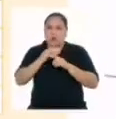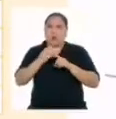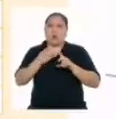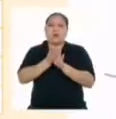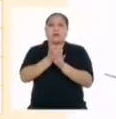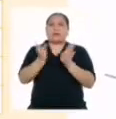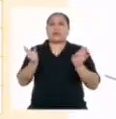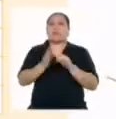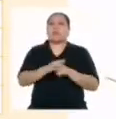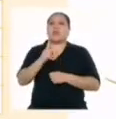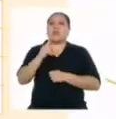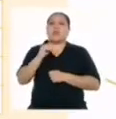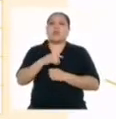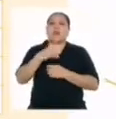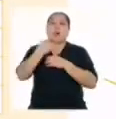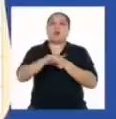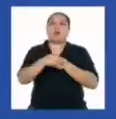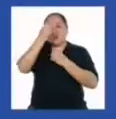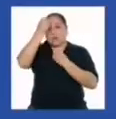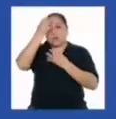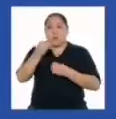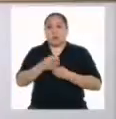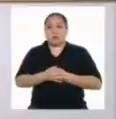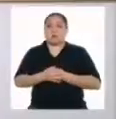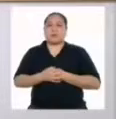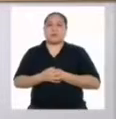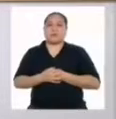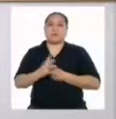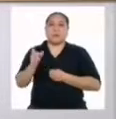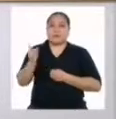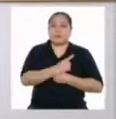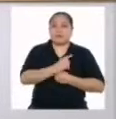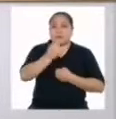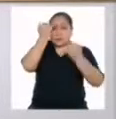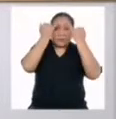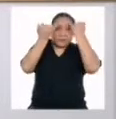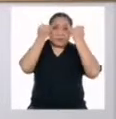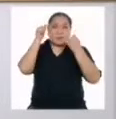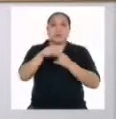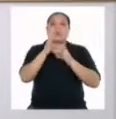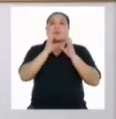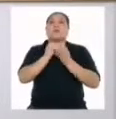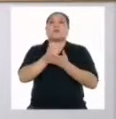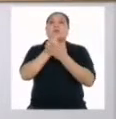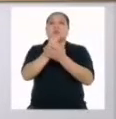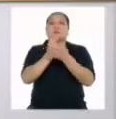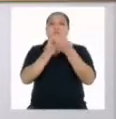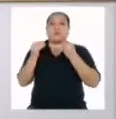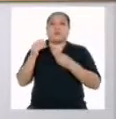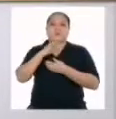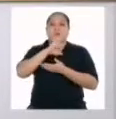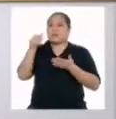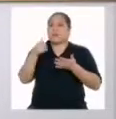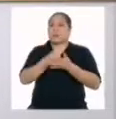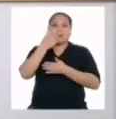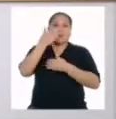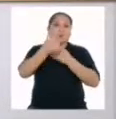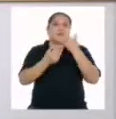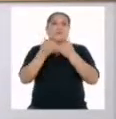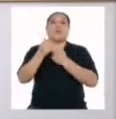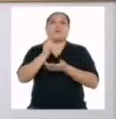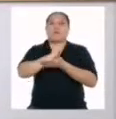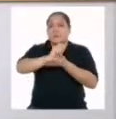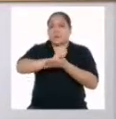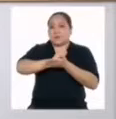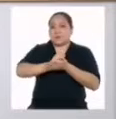contradicciones, digresiones o vacíos de información. Estos criterios son muy útiles durante todo el proceso